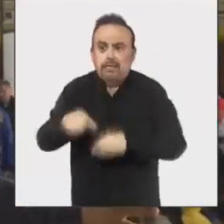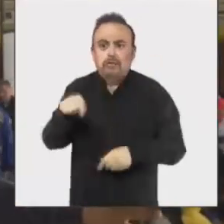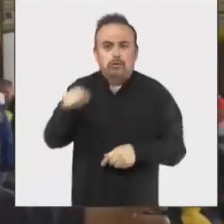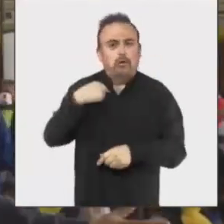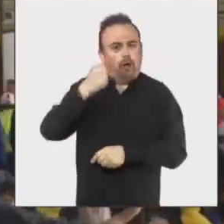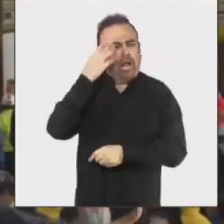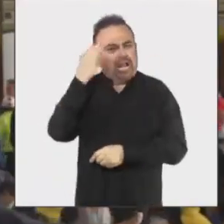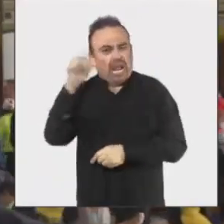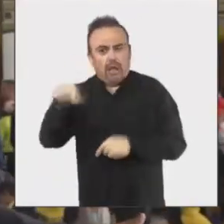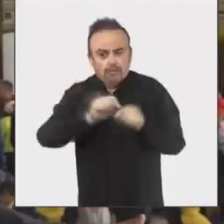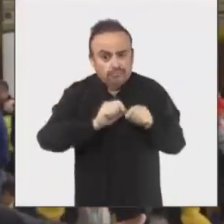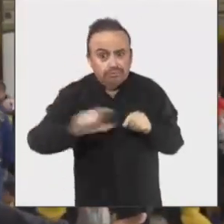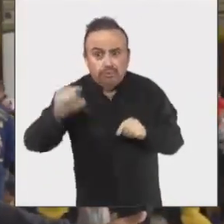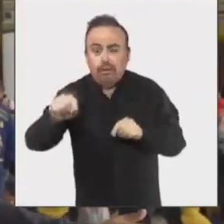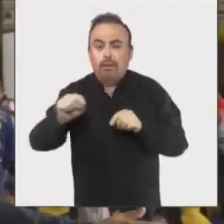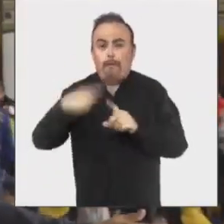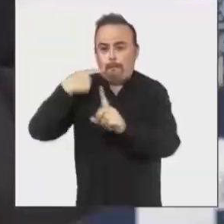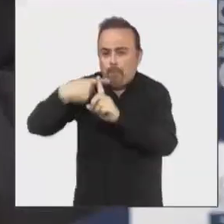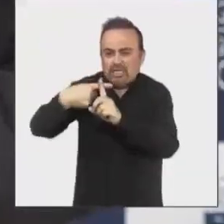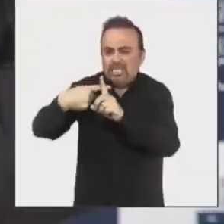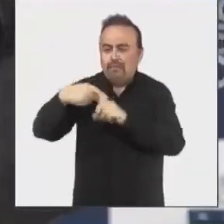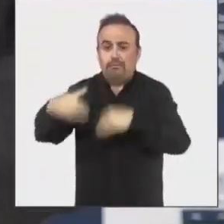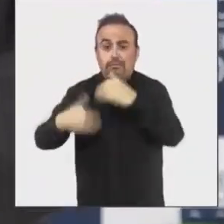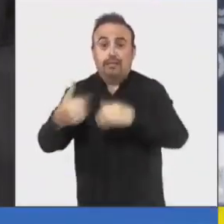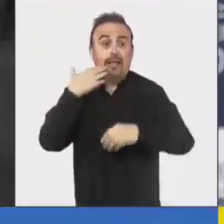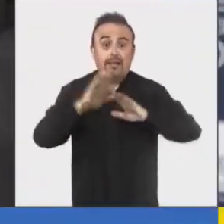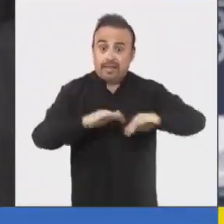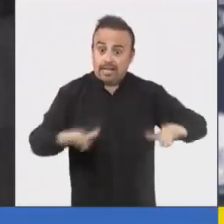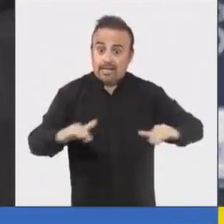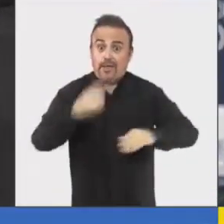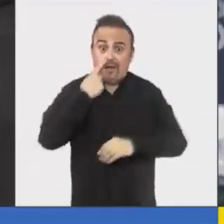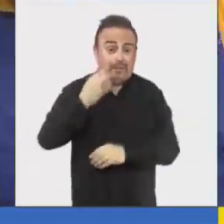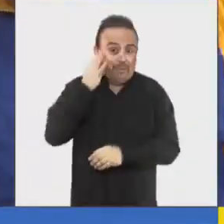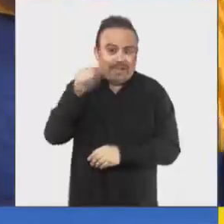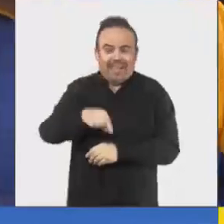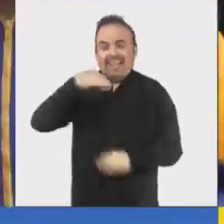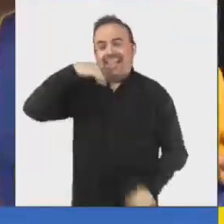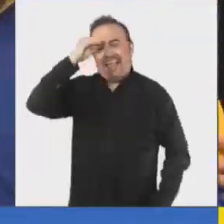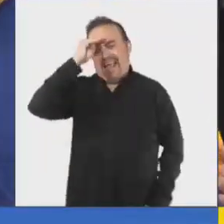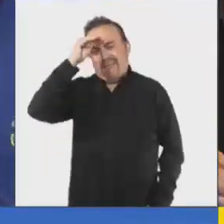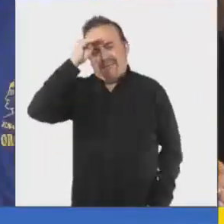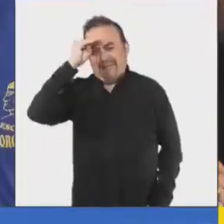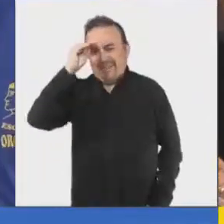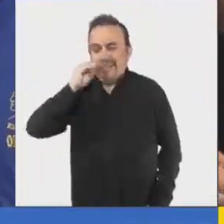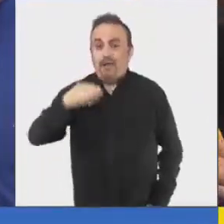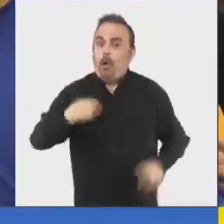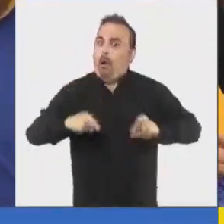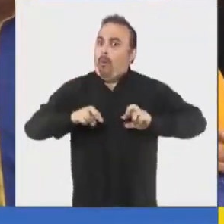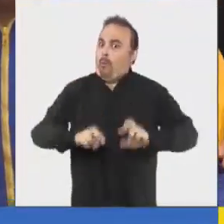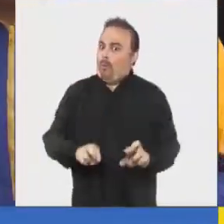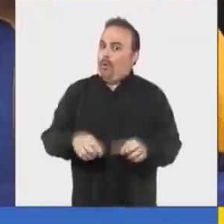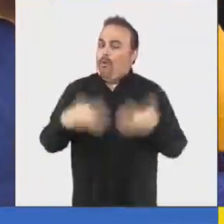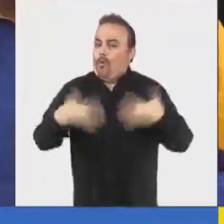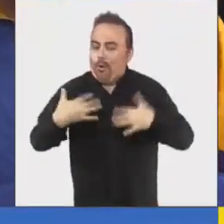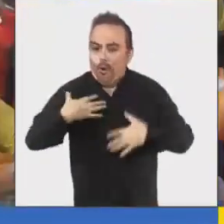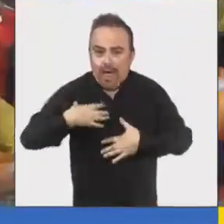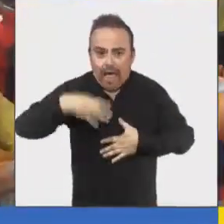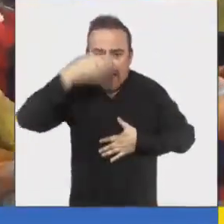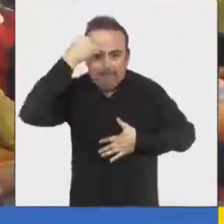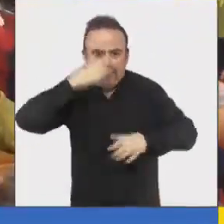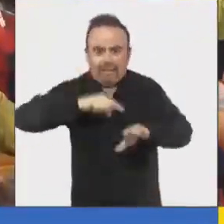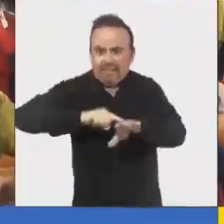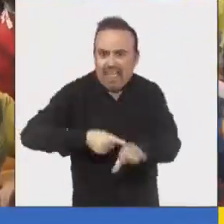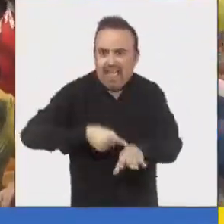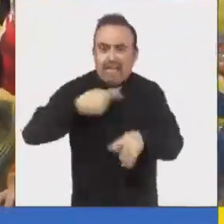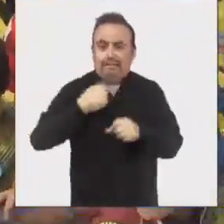muchas cosas positivas. Para los niños y niñas esta experiencia fue una gran oportunidad para aprender técnicas,